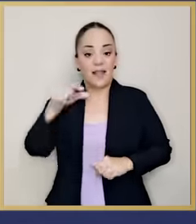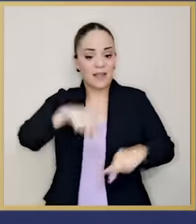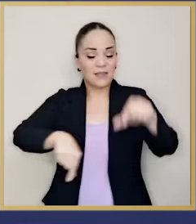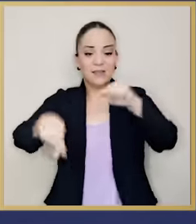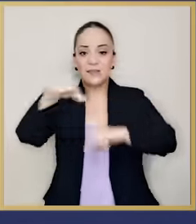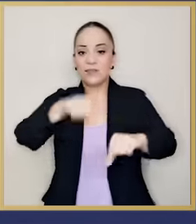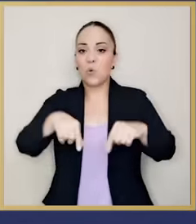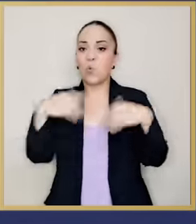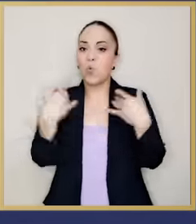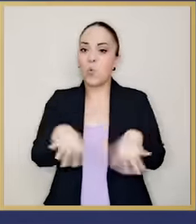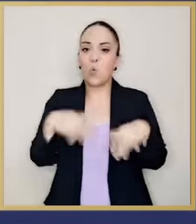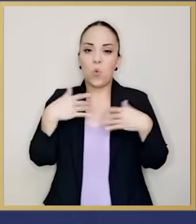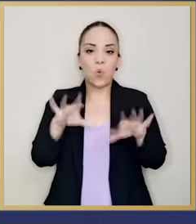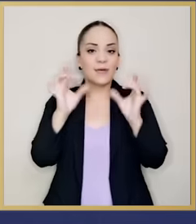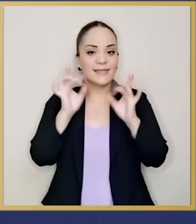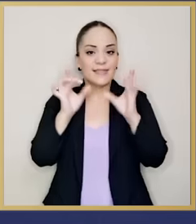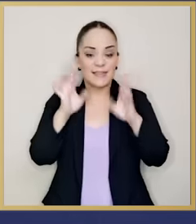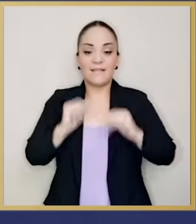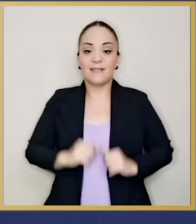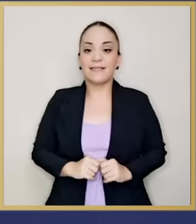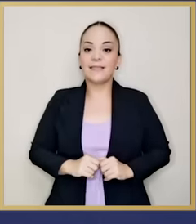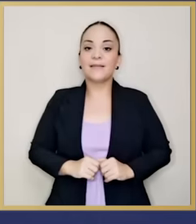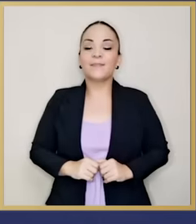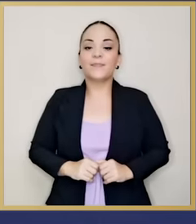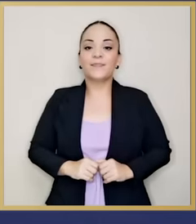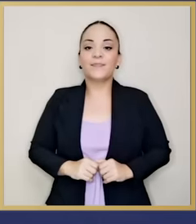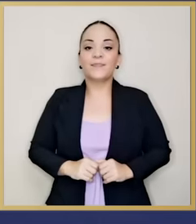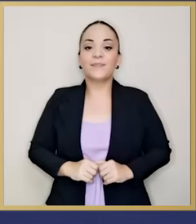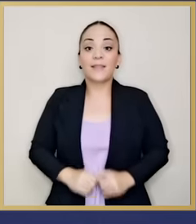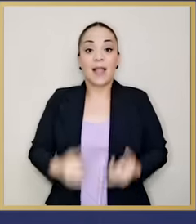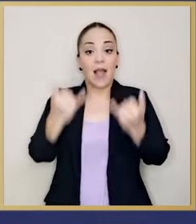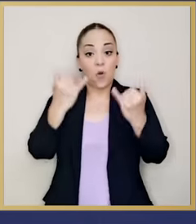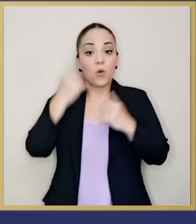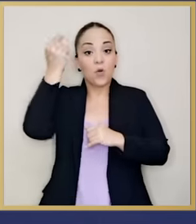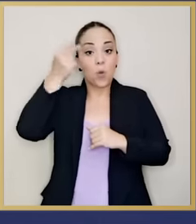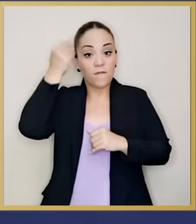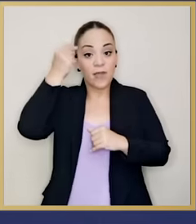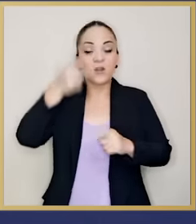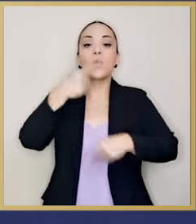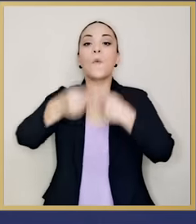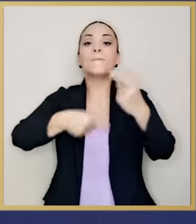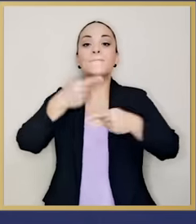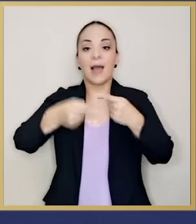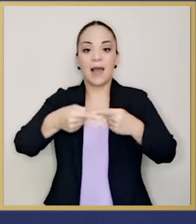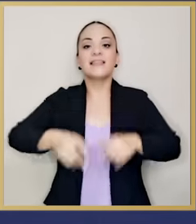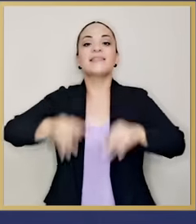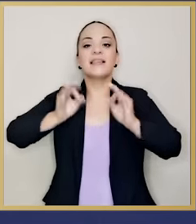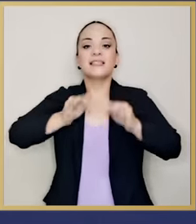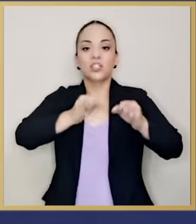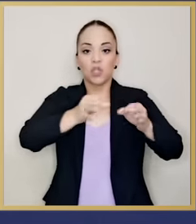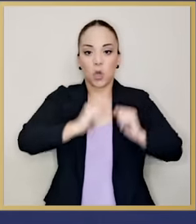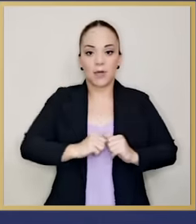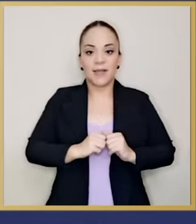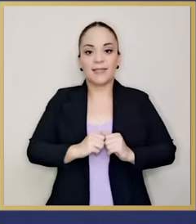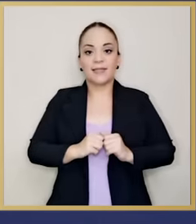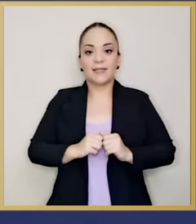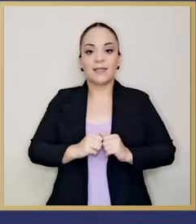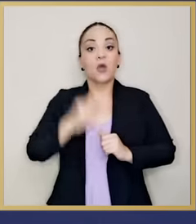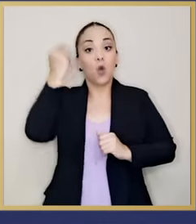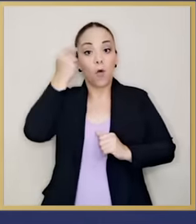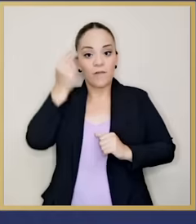venenos poderosísimos. El gobierno va a tomar decisiones y hacer